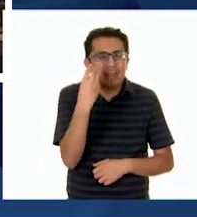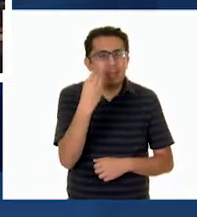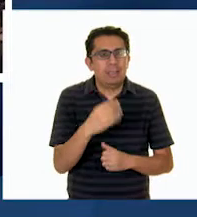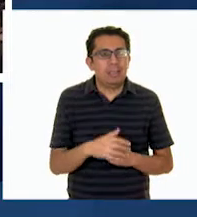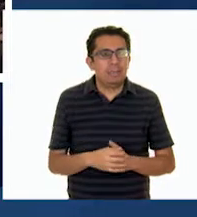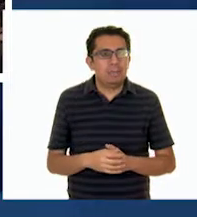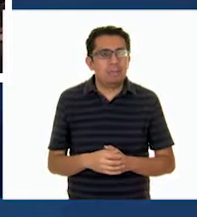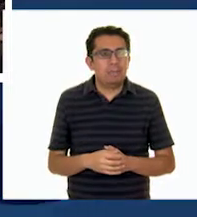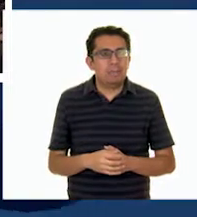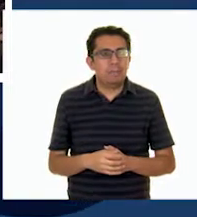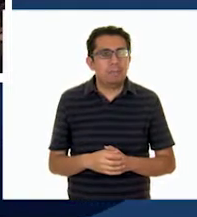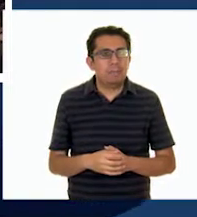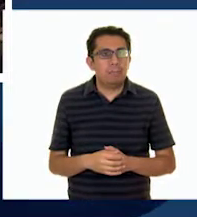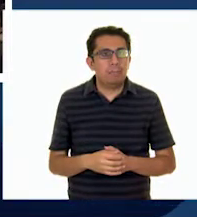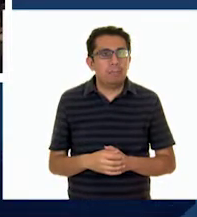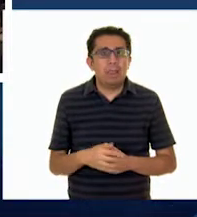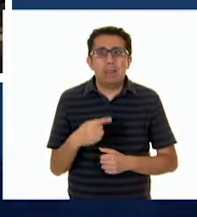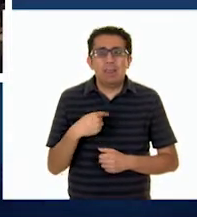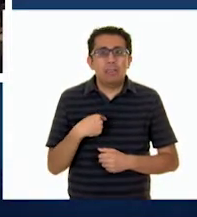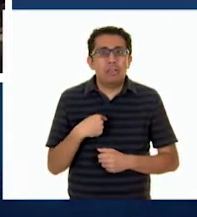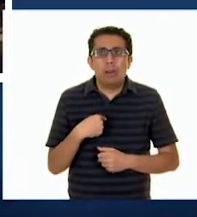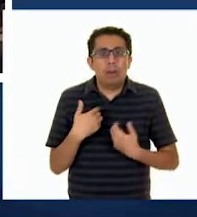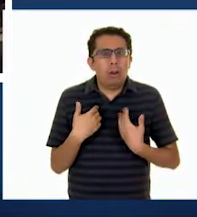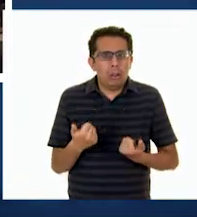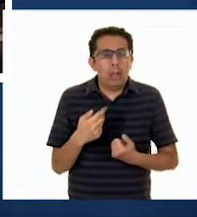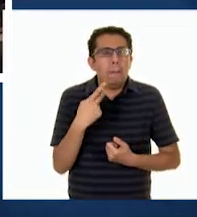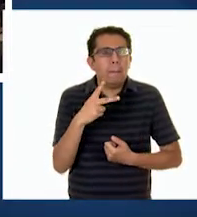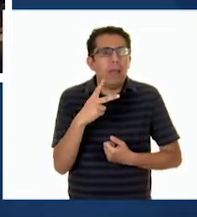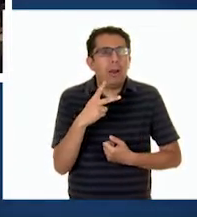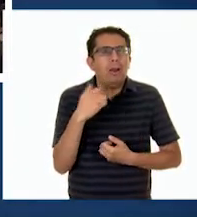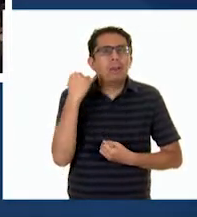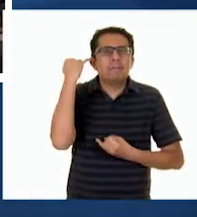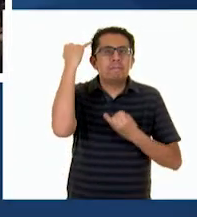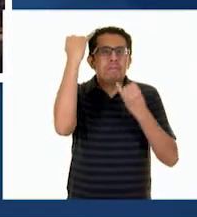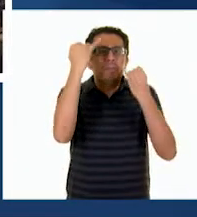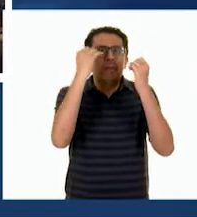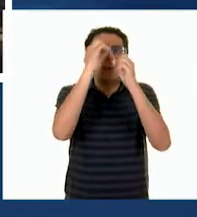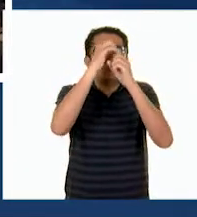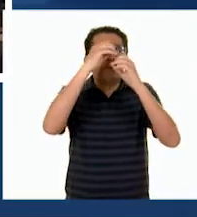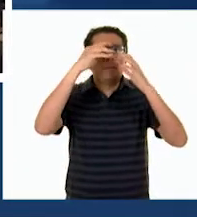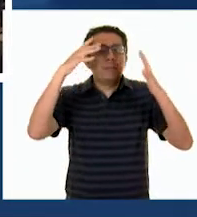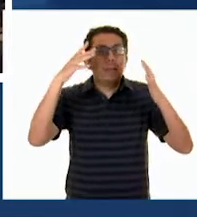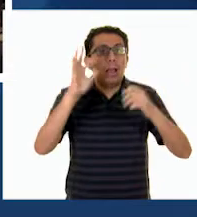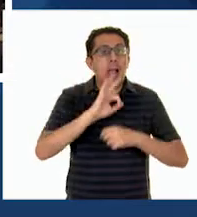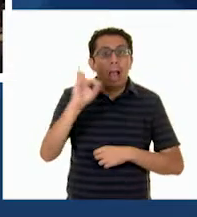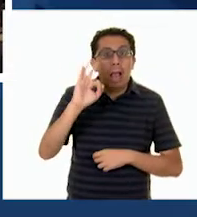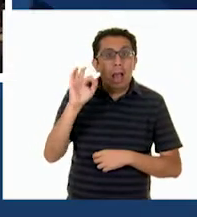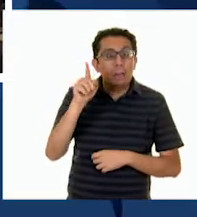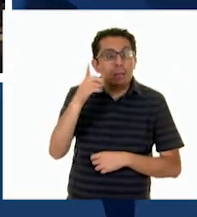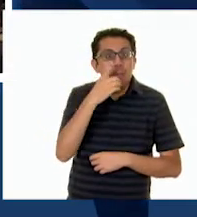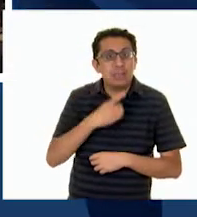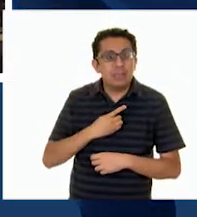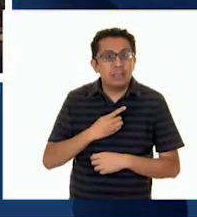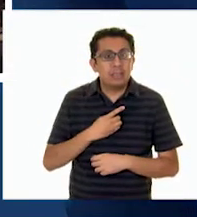No entenderlas me hace imaginarlas. A lo mejor me dices,